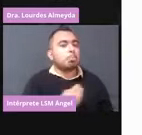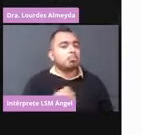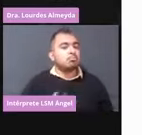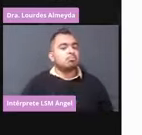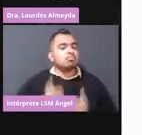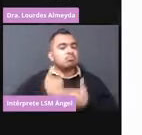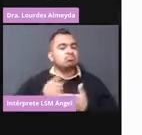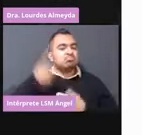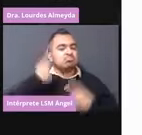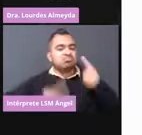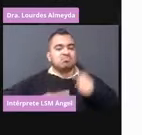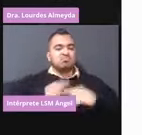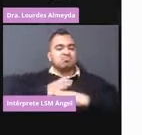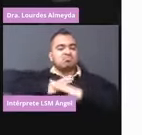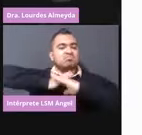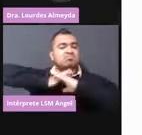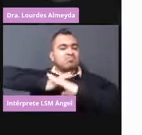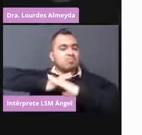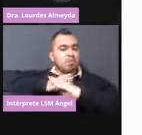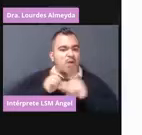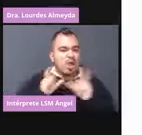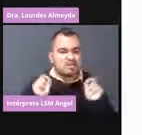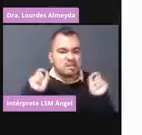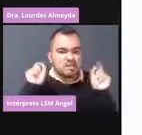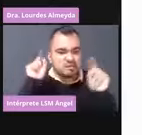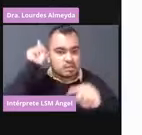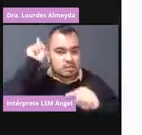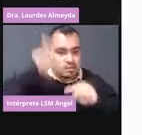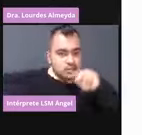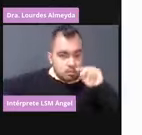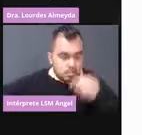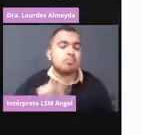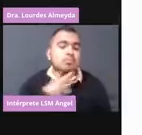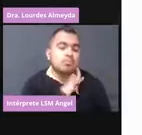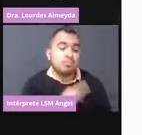A ver la pregunta. Un momentico para ver la pregunta.